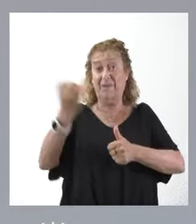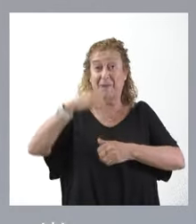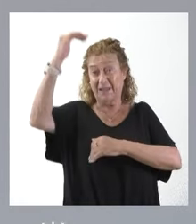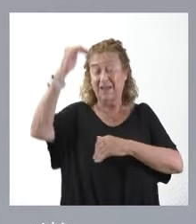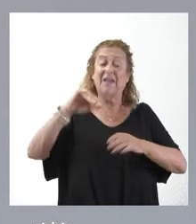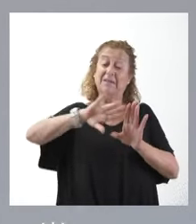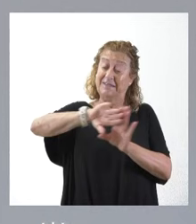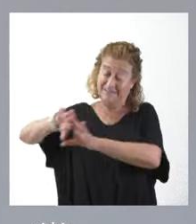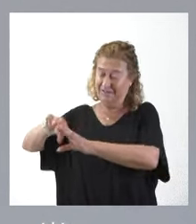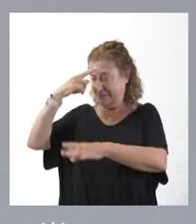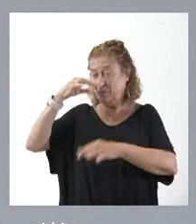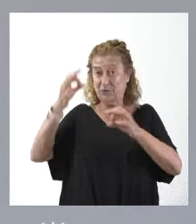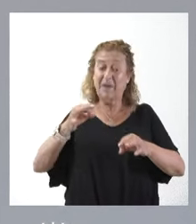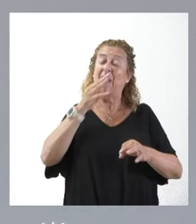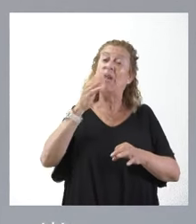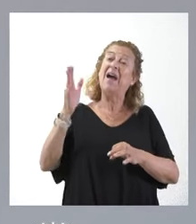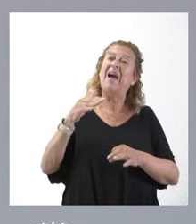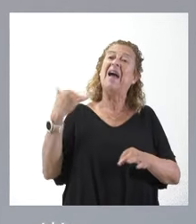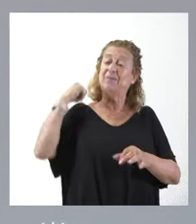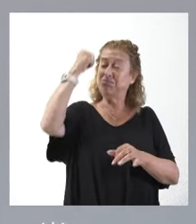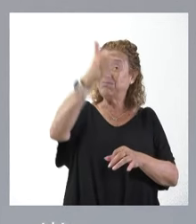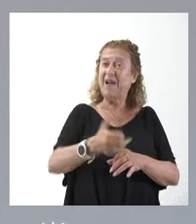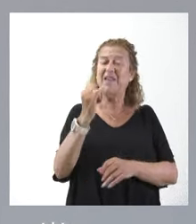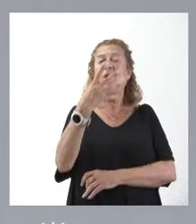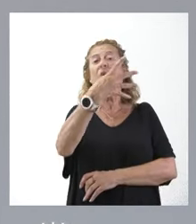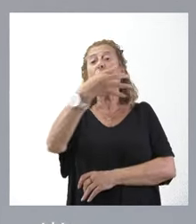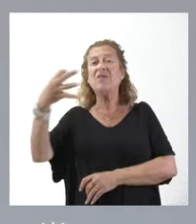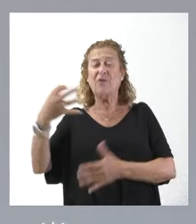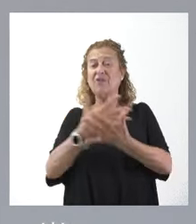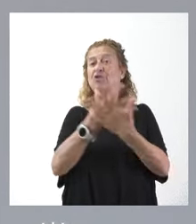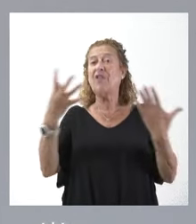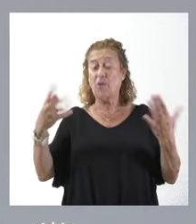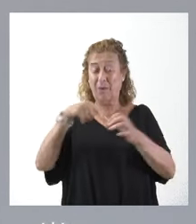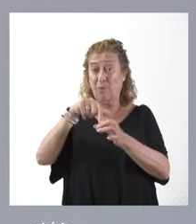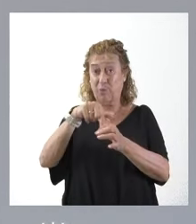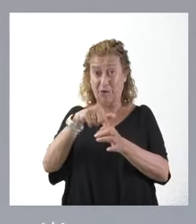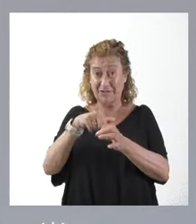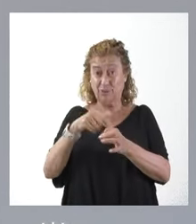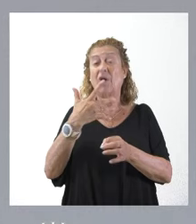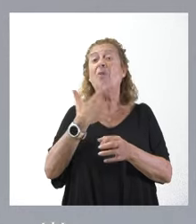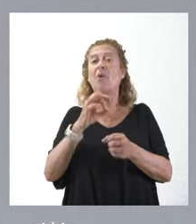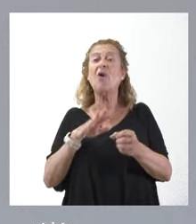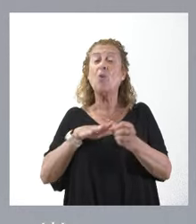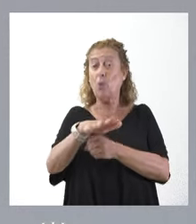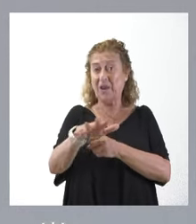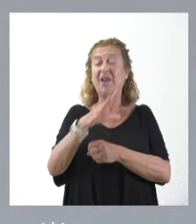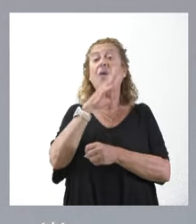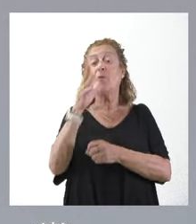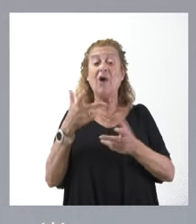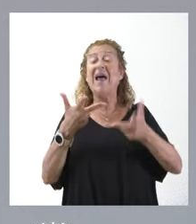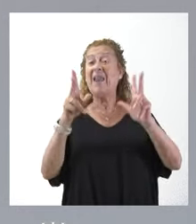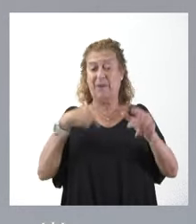ese colectivo. Hasta ahora existían 419 puestos que se podían cubrir por libre